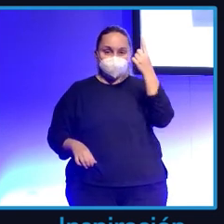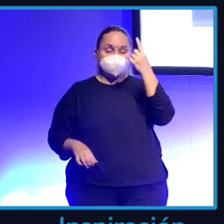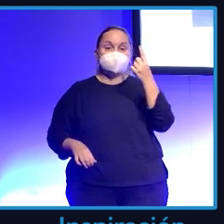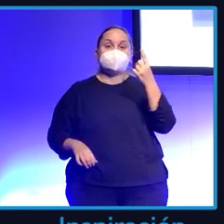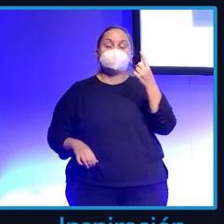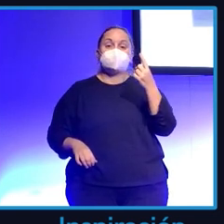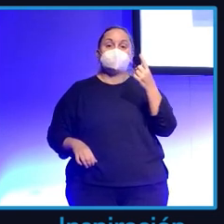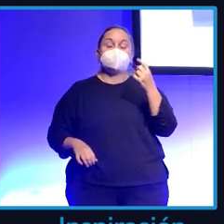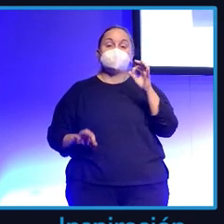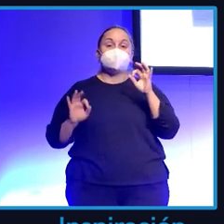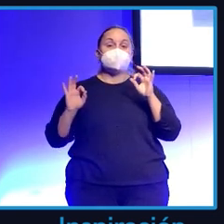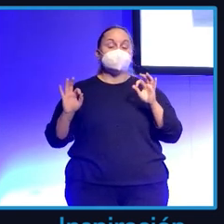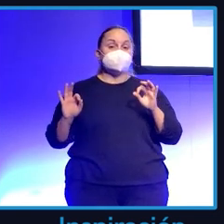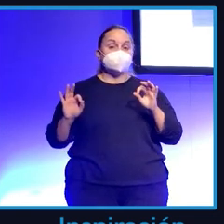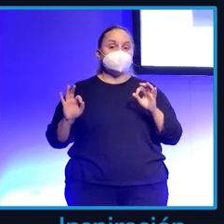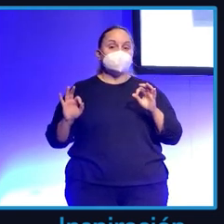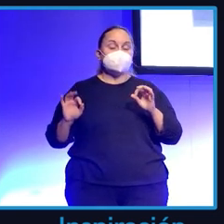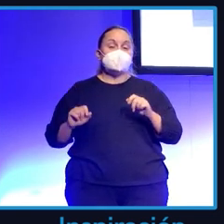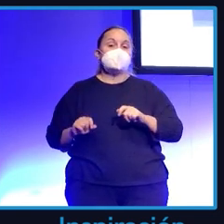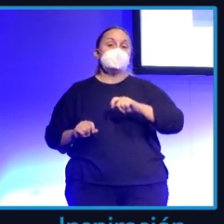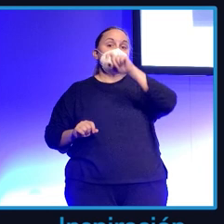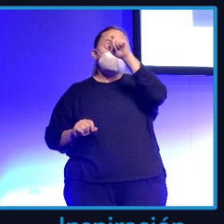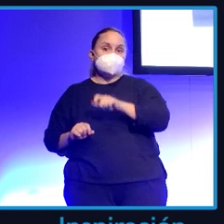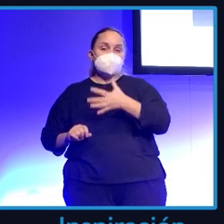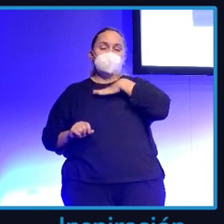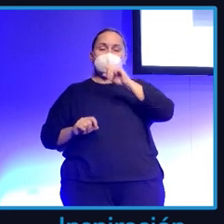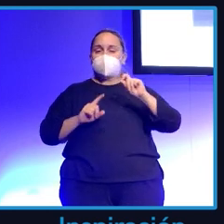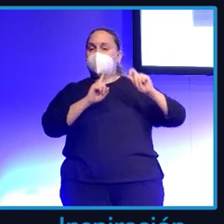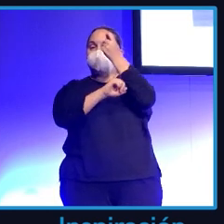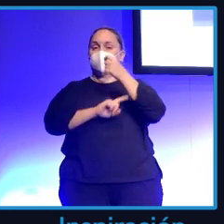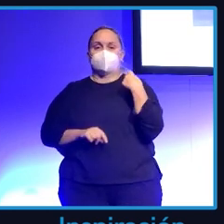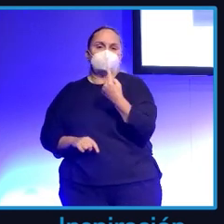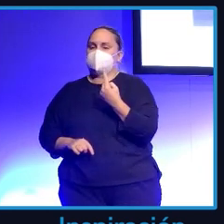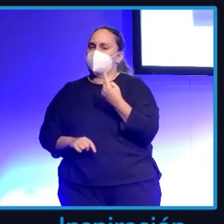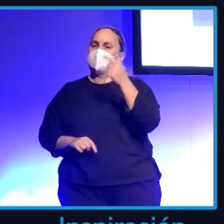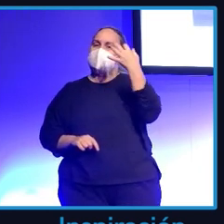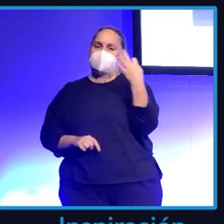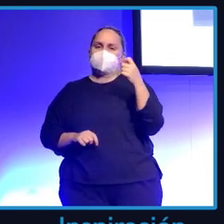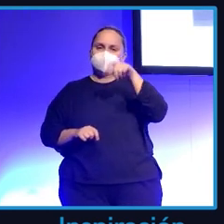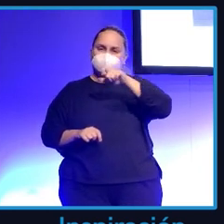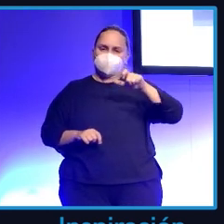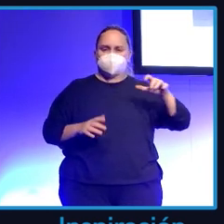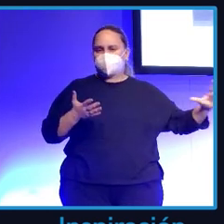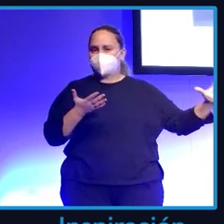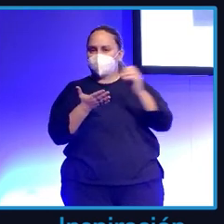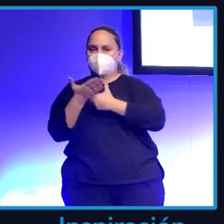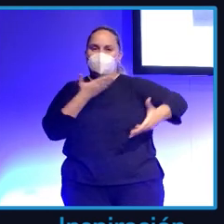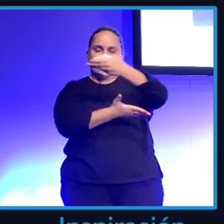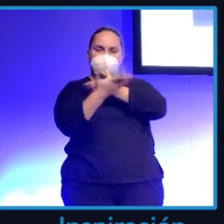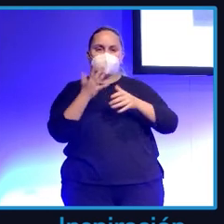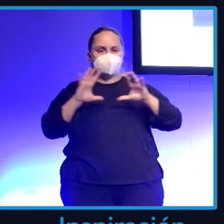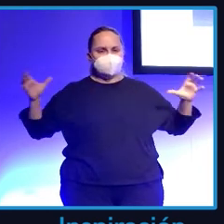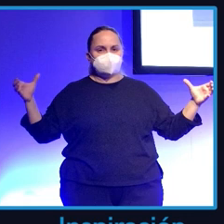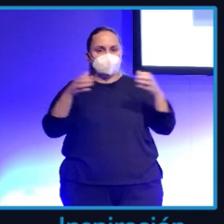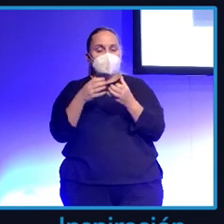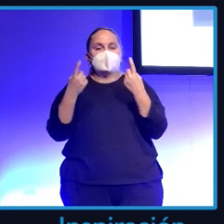puede silbar una sinfonía él solo. Hace falta una orquesta entera para hacerlo. Y ese es el objetivo que yo quería